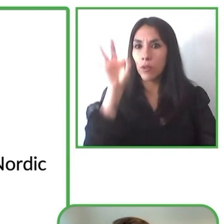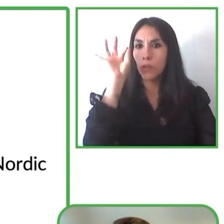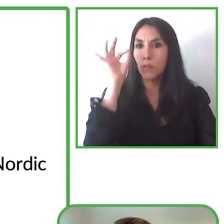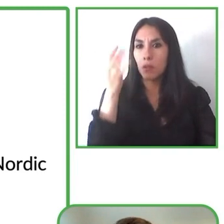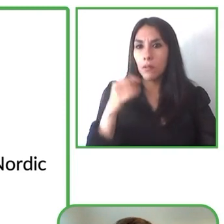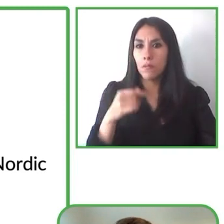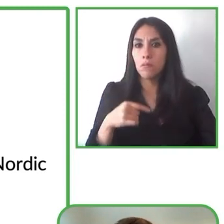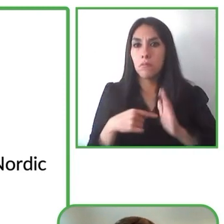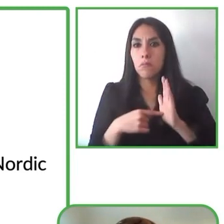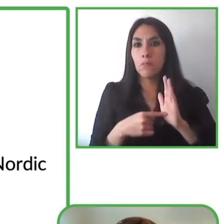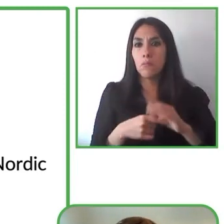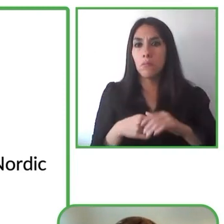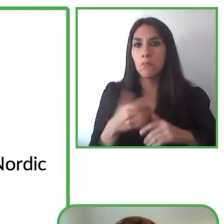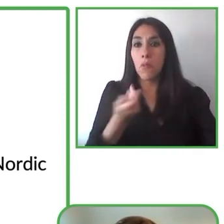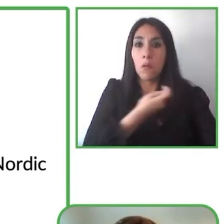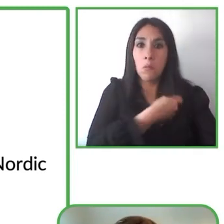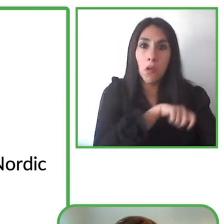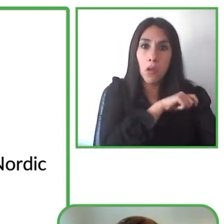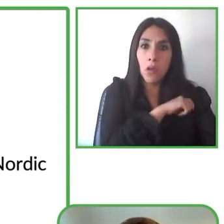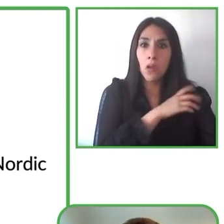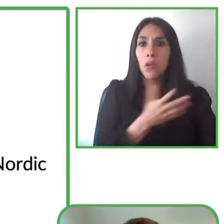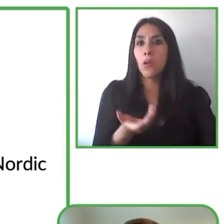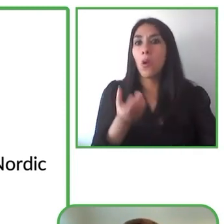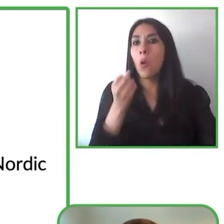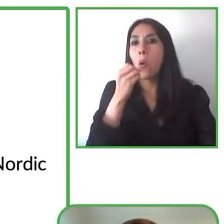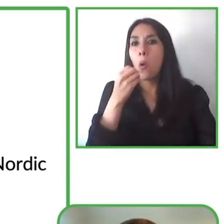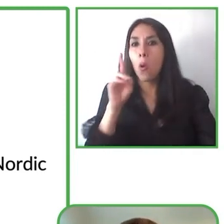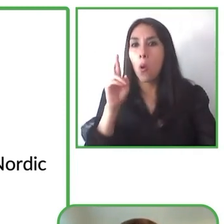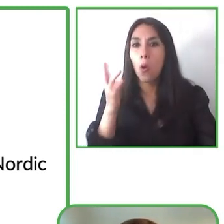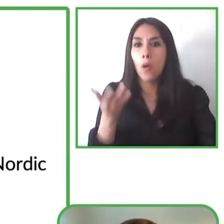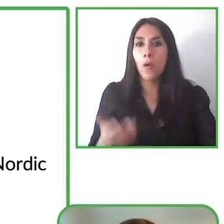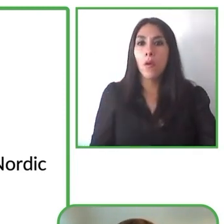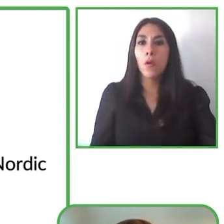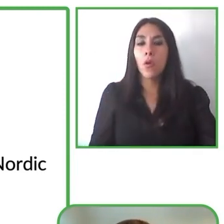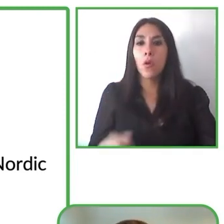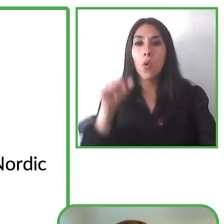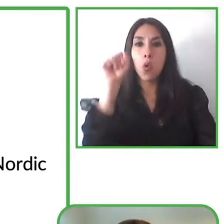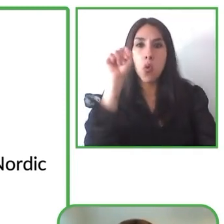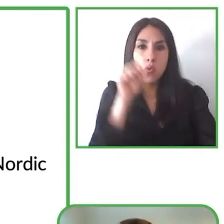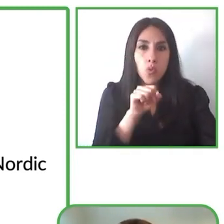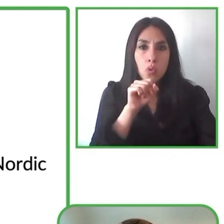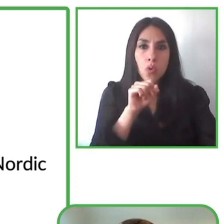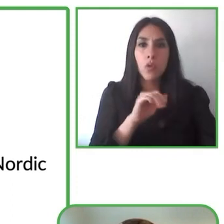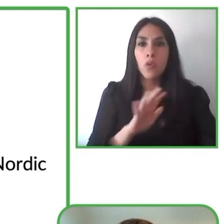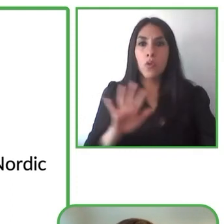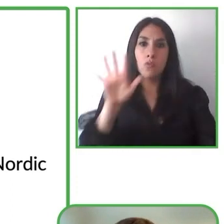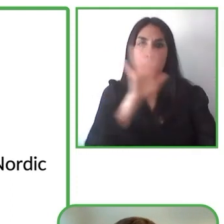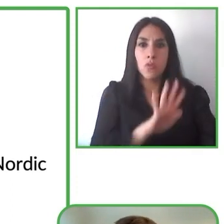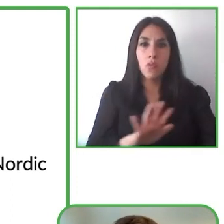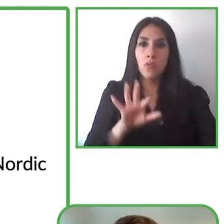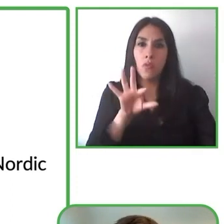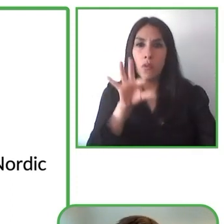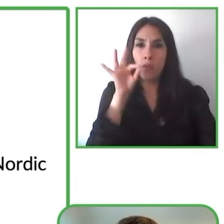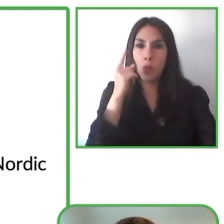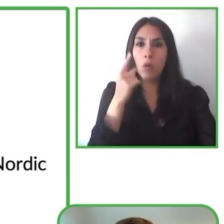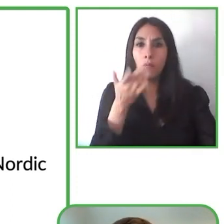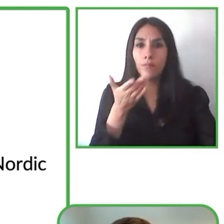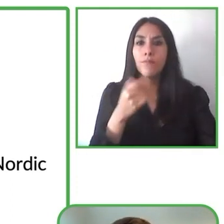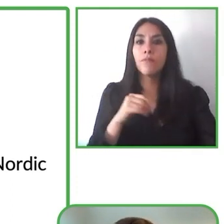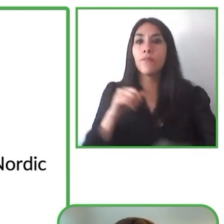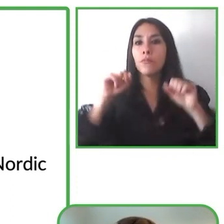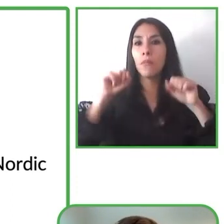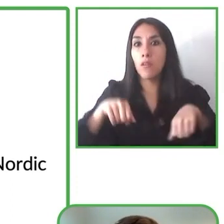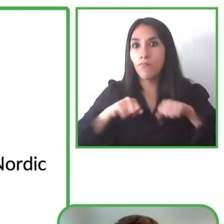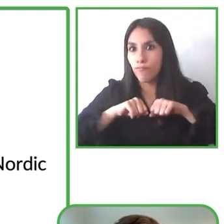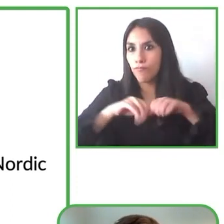y así también podemos empezar a ampliar a otros otras regiones en una forma